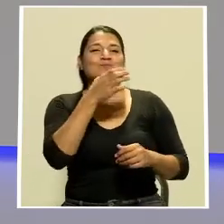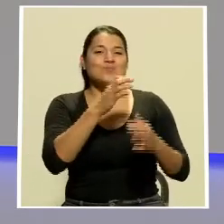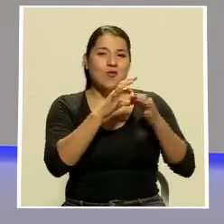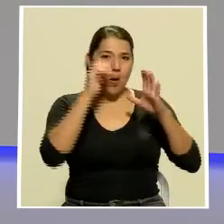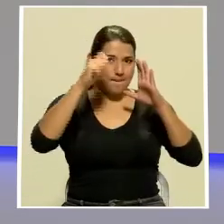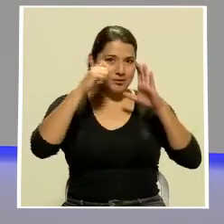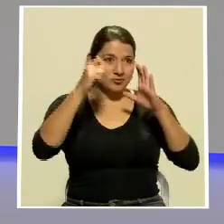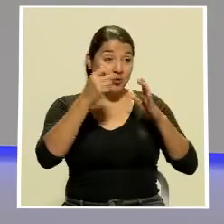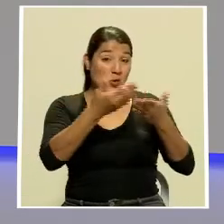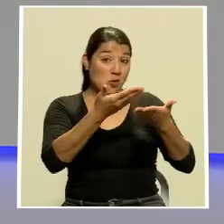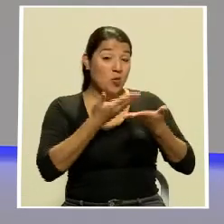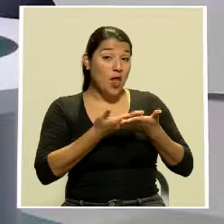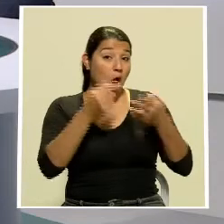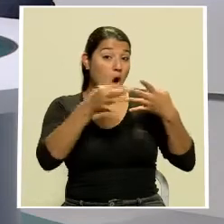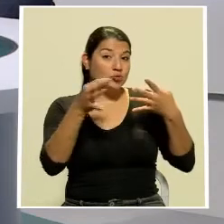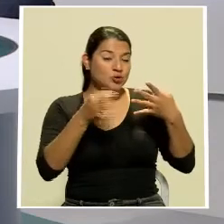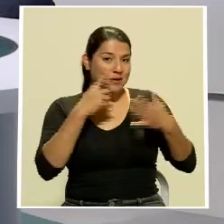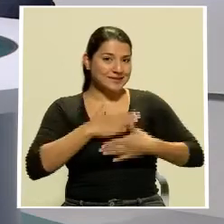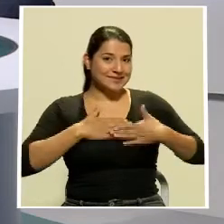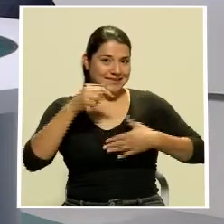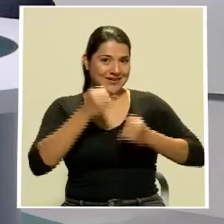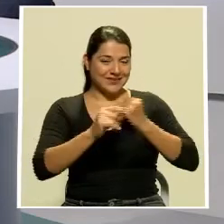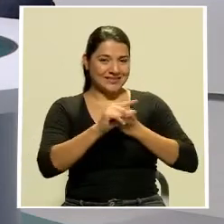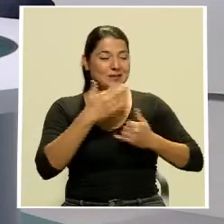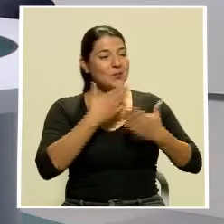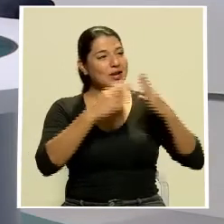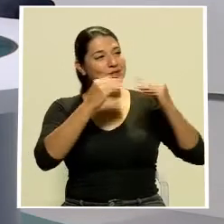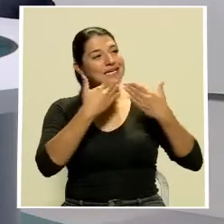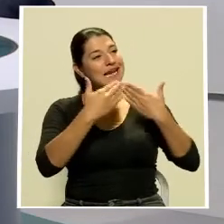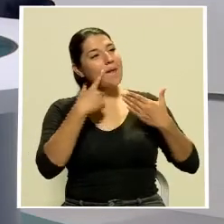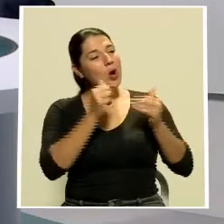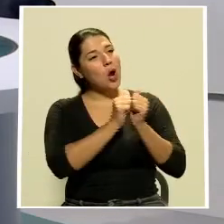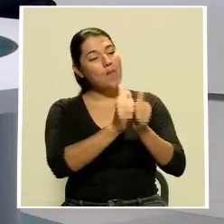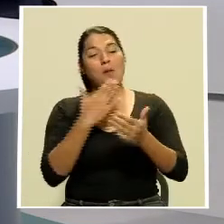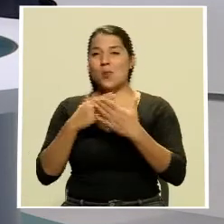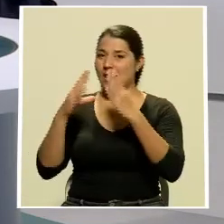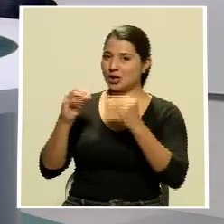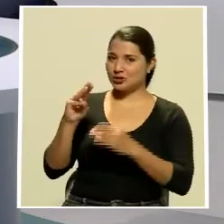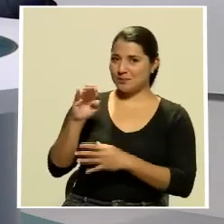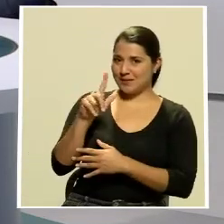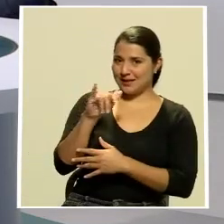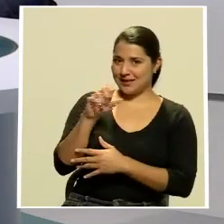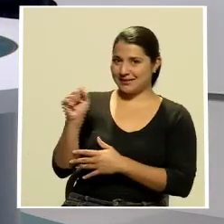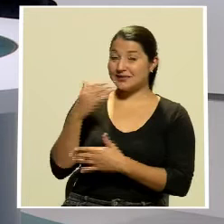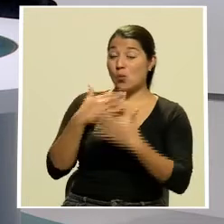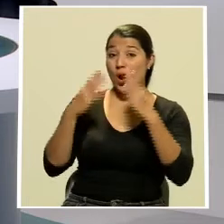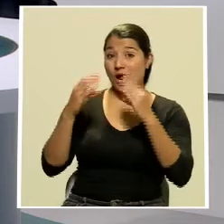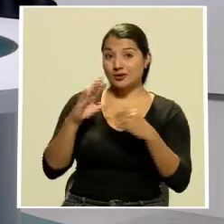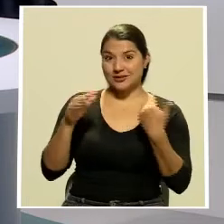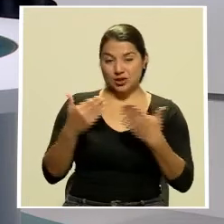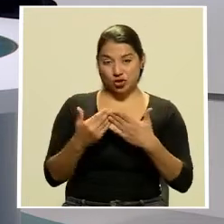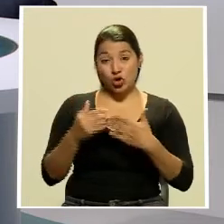de entretenimiento para este fin de semana muy buenas noches Luciana gracias por acompañarnos buenas noches Melissa y buenas noches a todos hoy